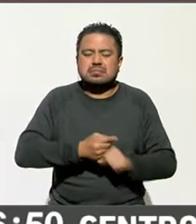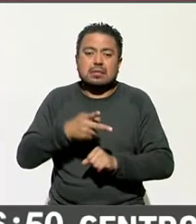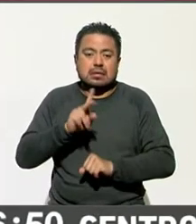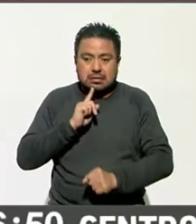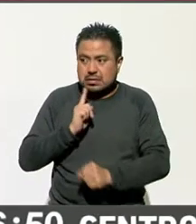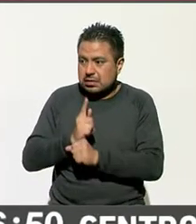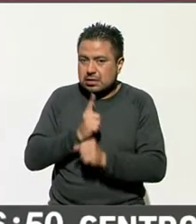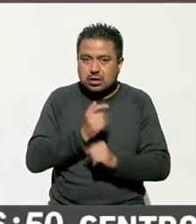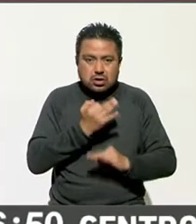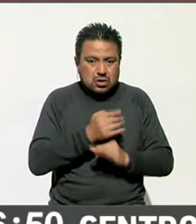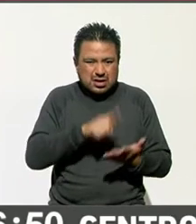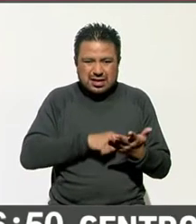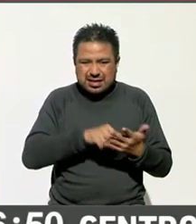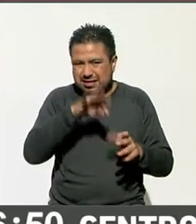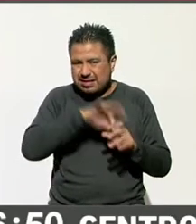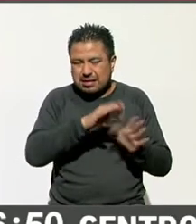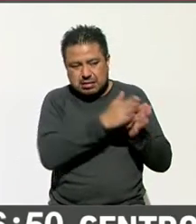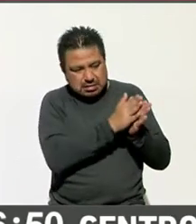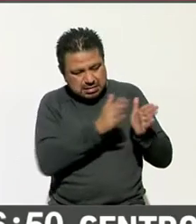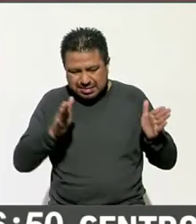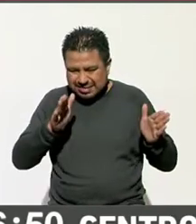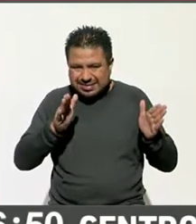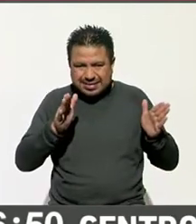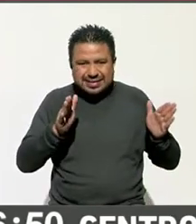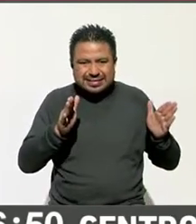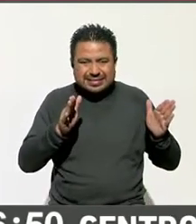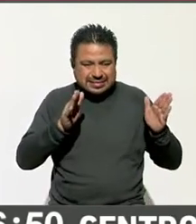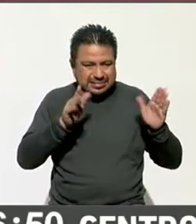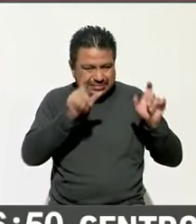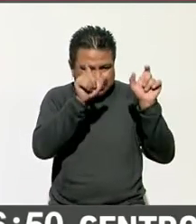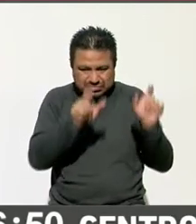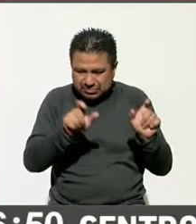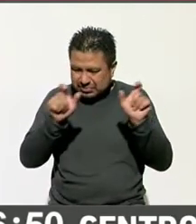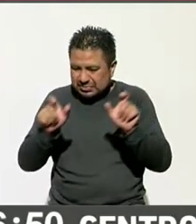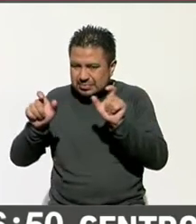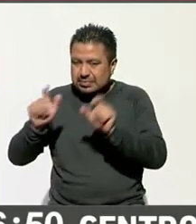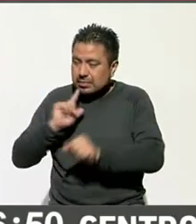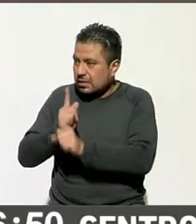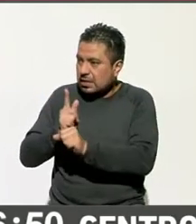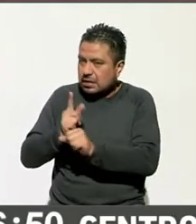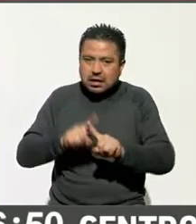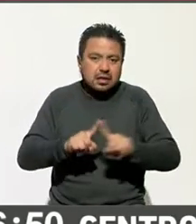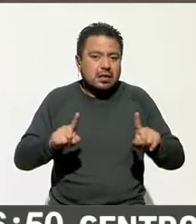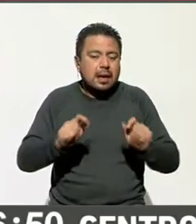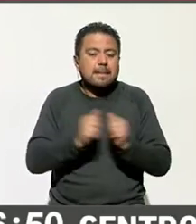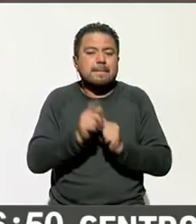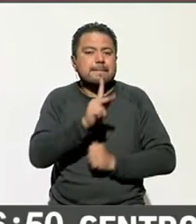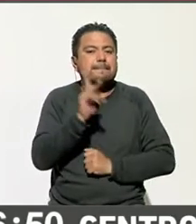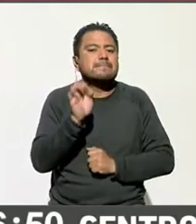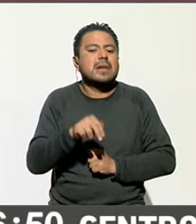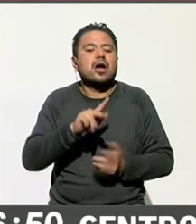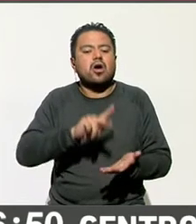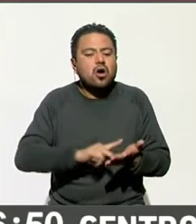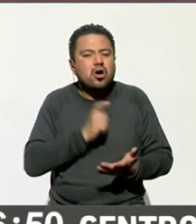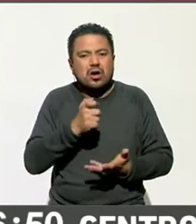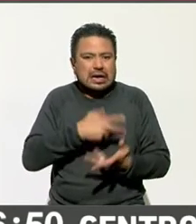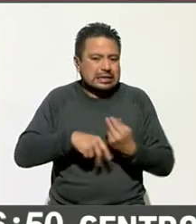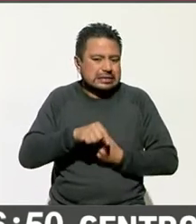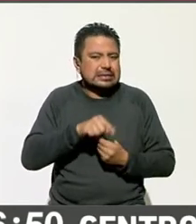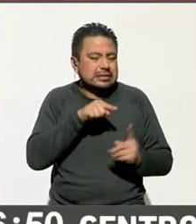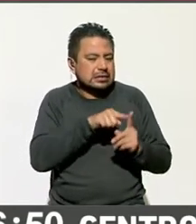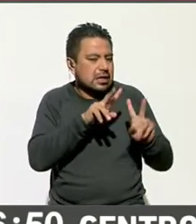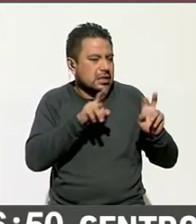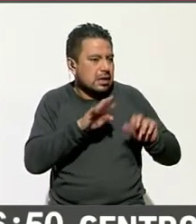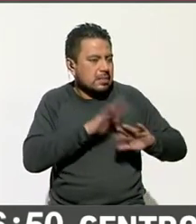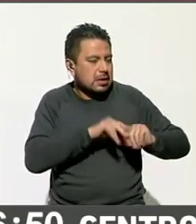por preferencia electoral, sucede que hay un diferencial, ¿no? Para los panistas, nuevamente, es economía, o